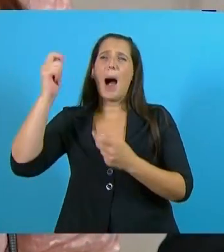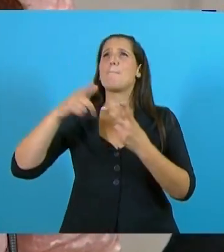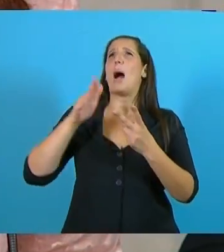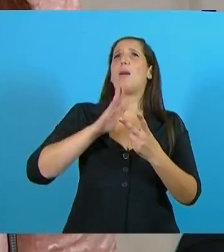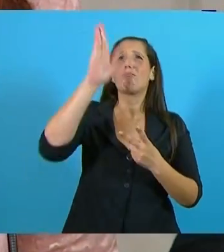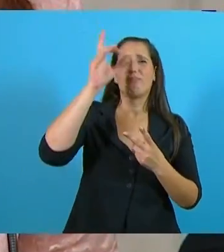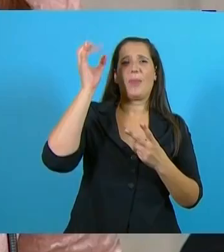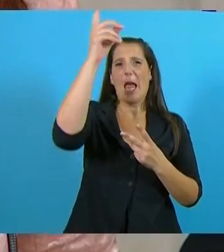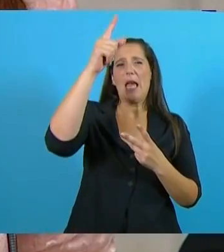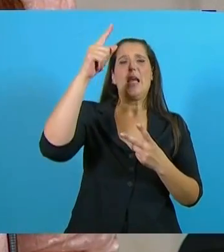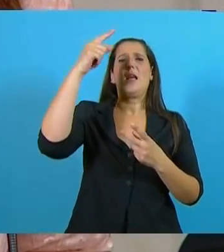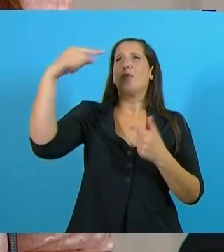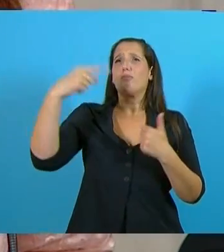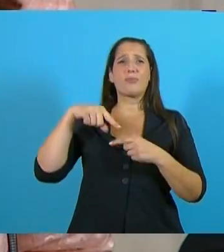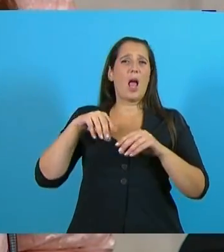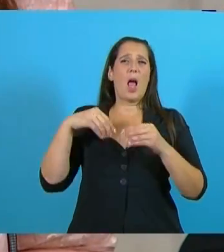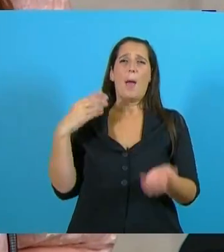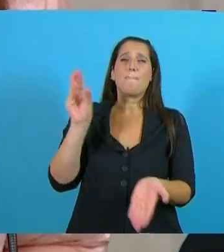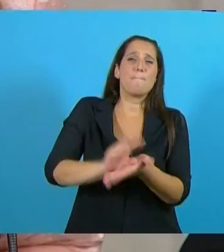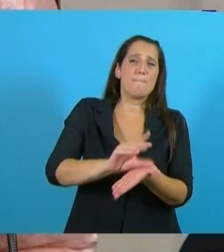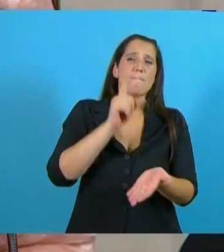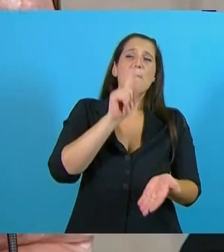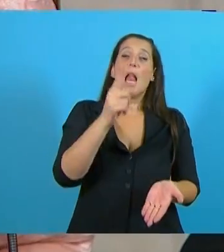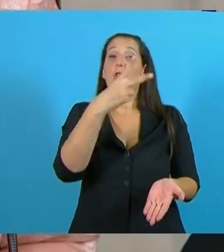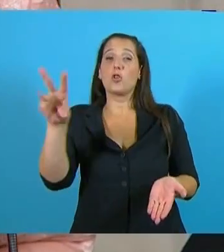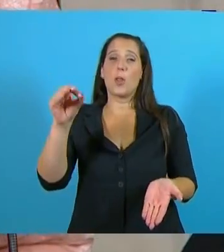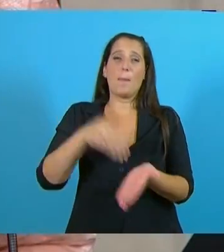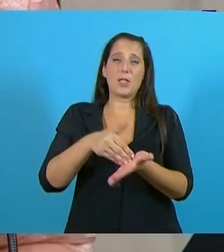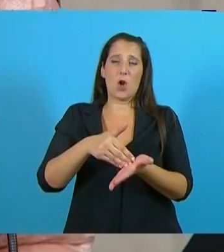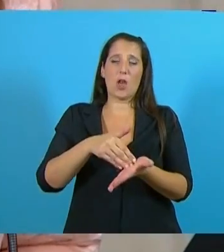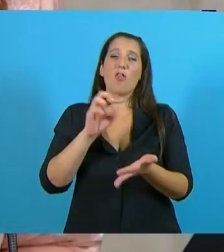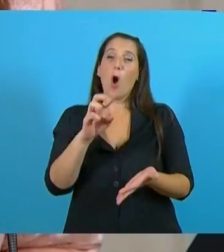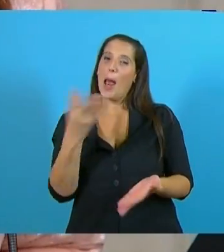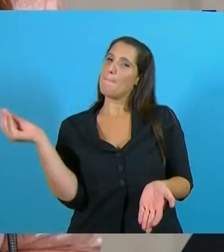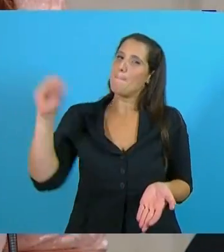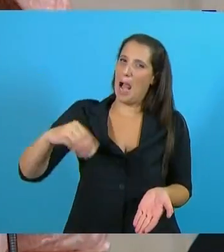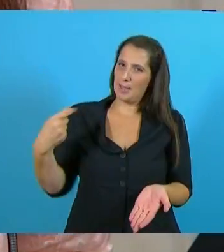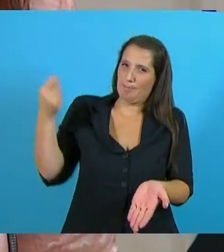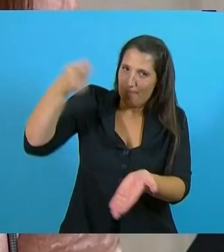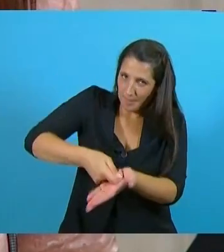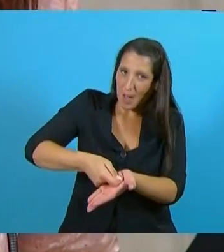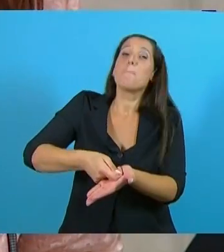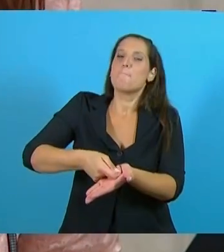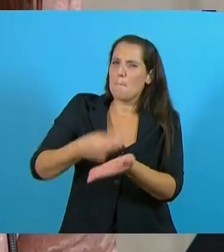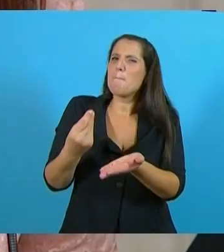1.200 millones de dólares más que van a permitir reactivar el viejo sueño